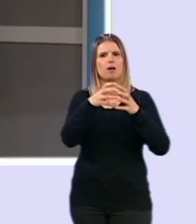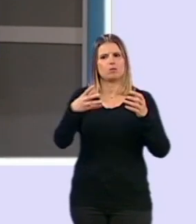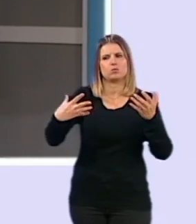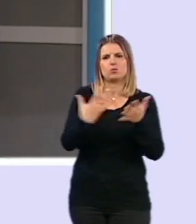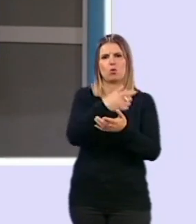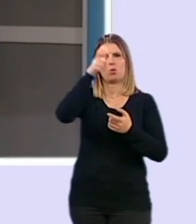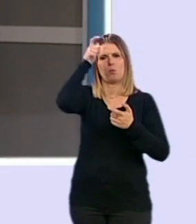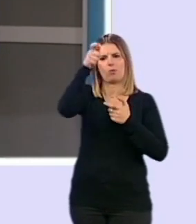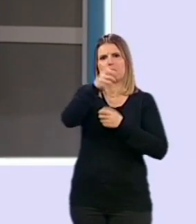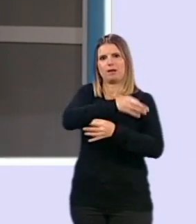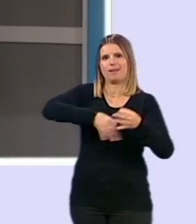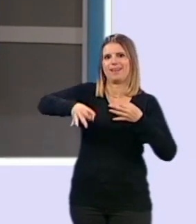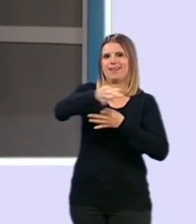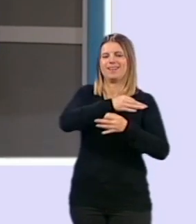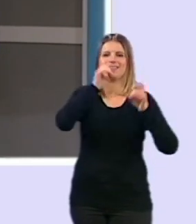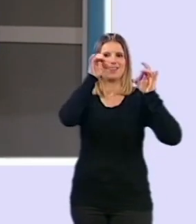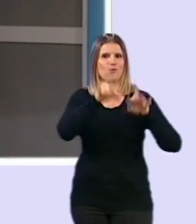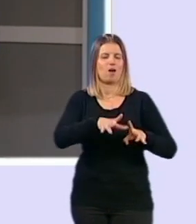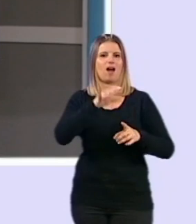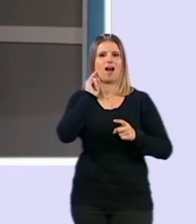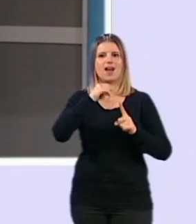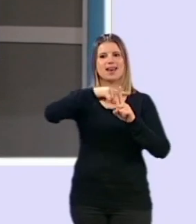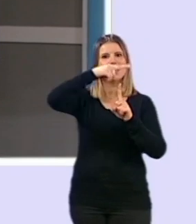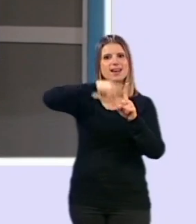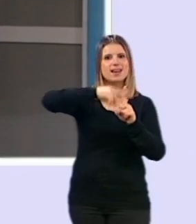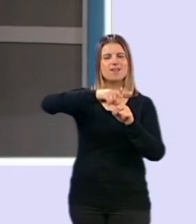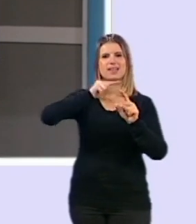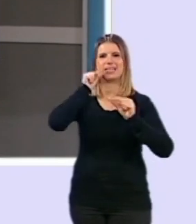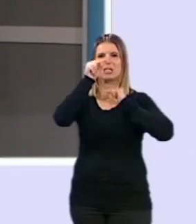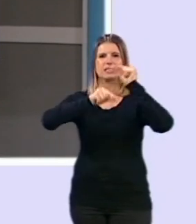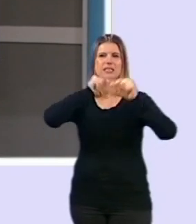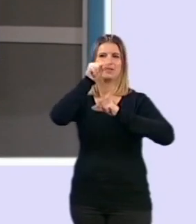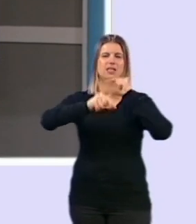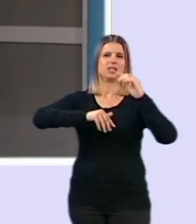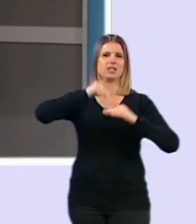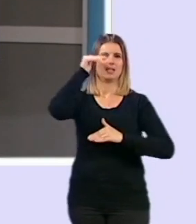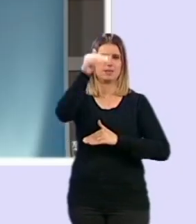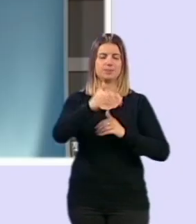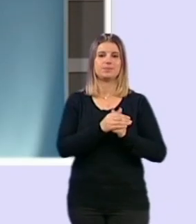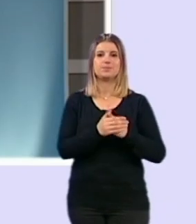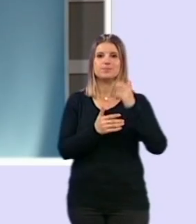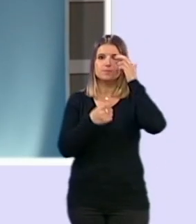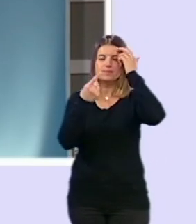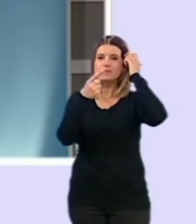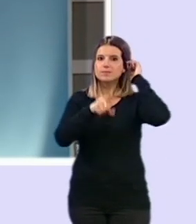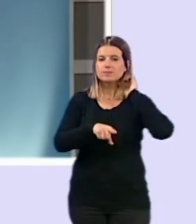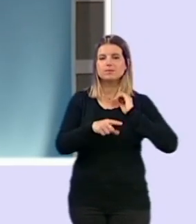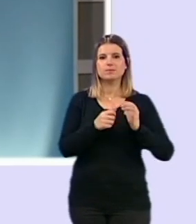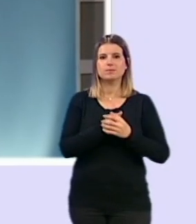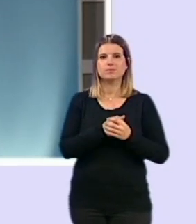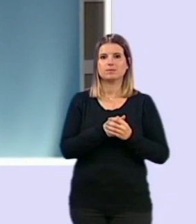el área metropolitana, igual que cuando tenemos esos niveles de contaminación tan altos. También es cierto que la orografía